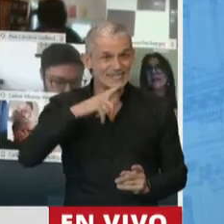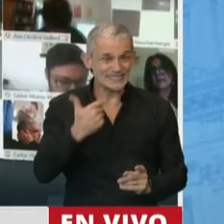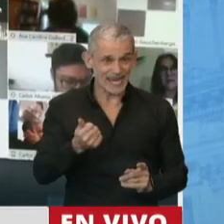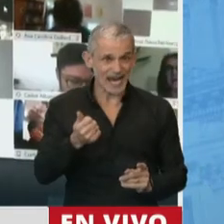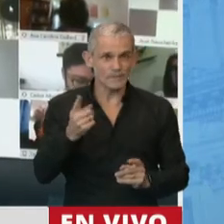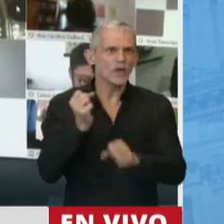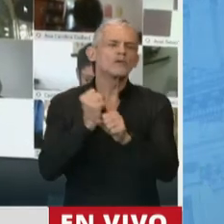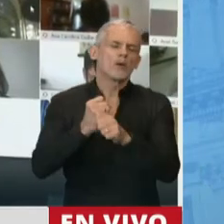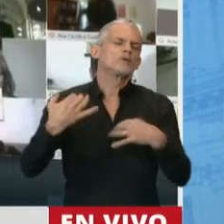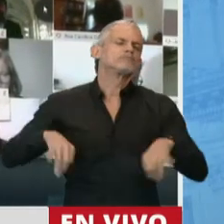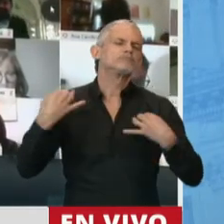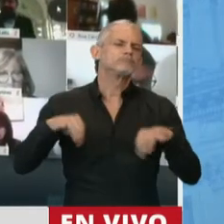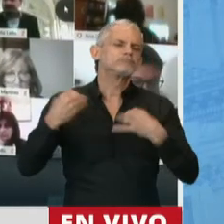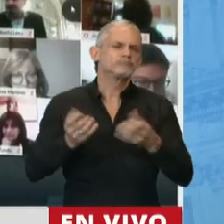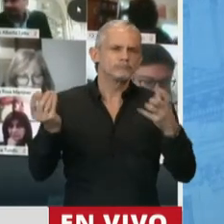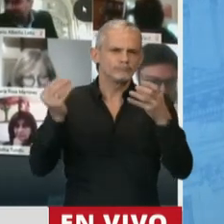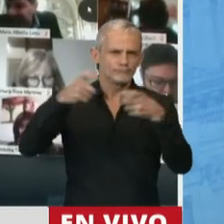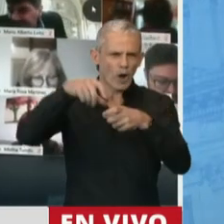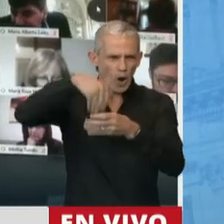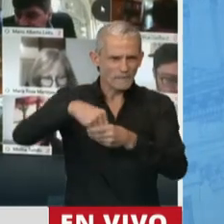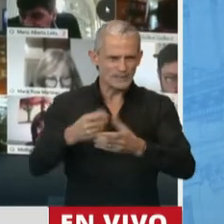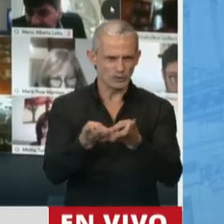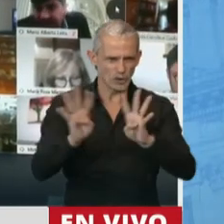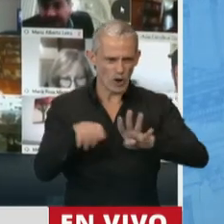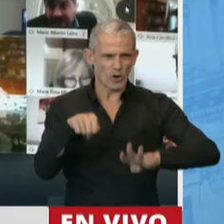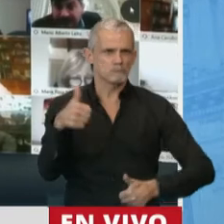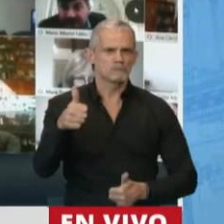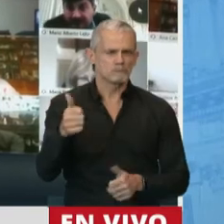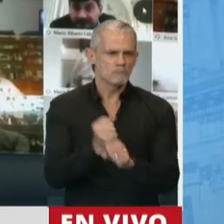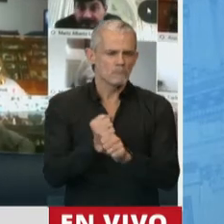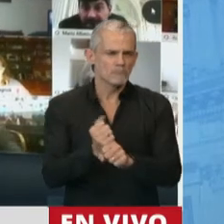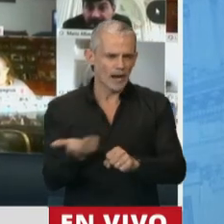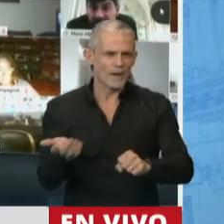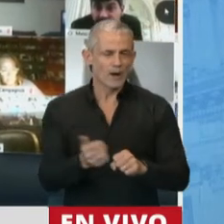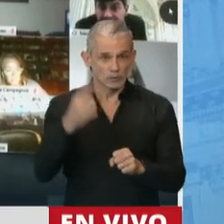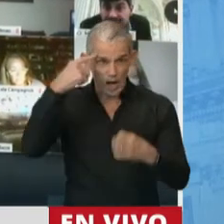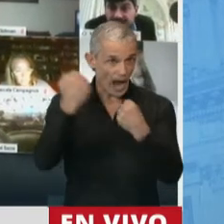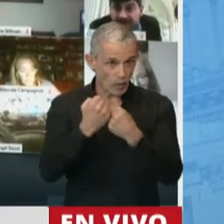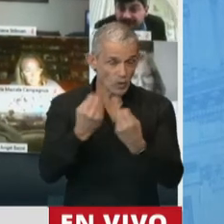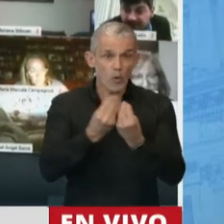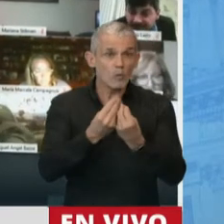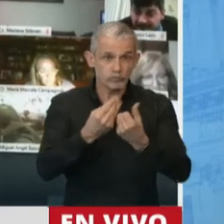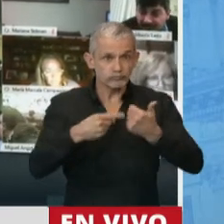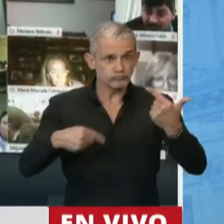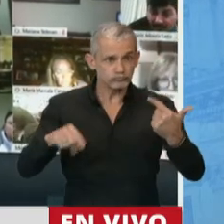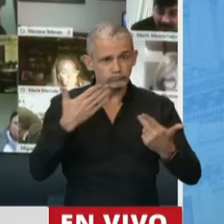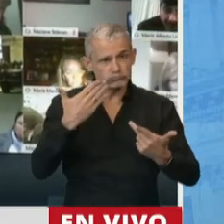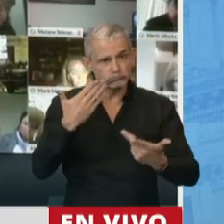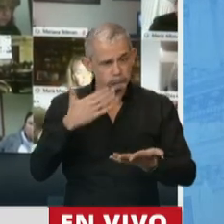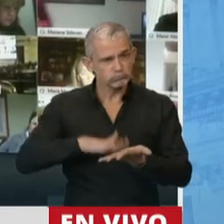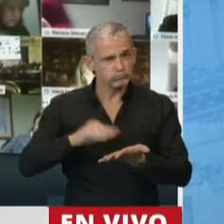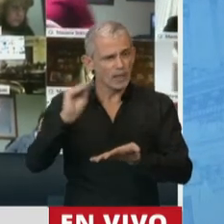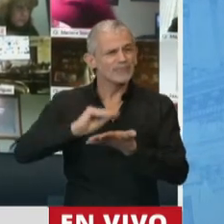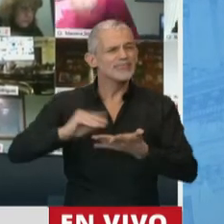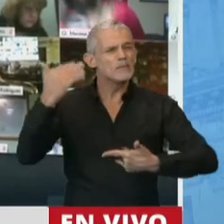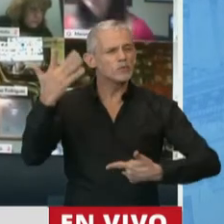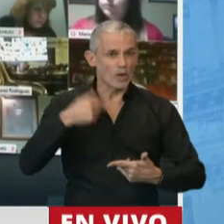excelente dentro de esta comisión. Entonces, tal como coincido con mucho de lo que se dijo acá, en cuanto a